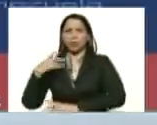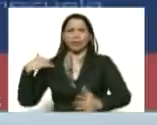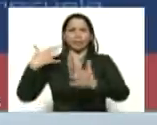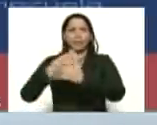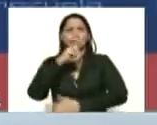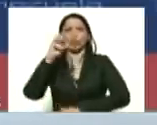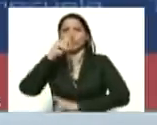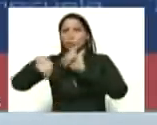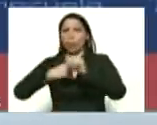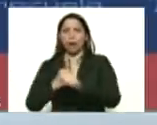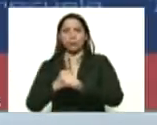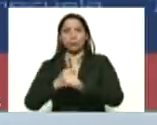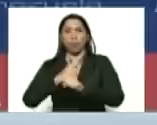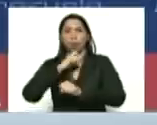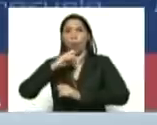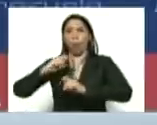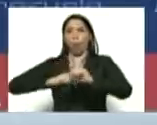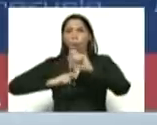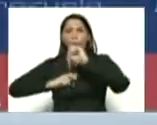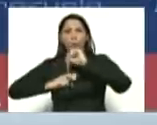200 años nos odia